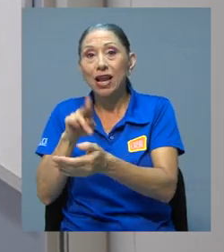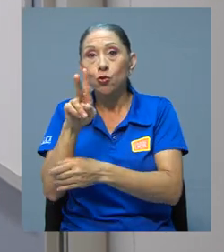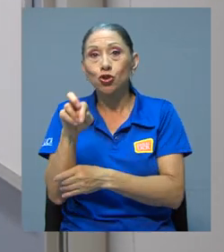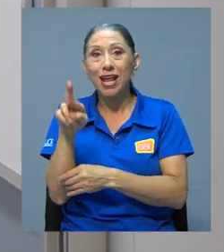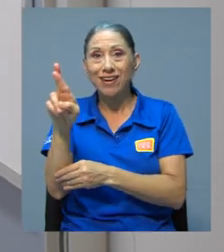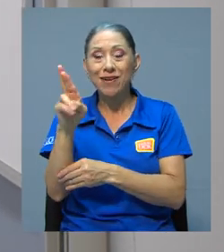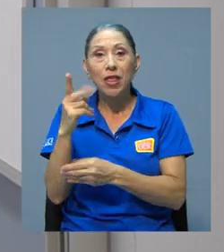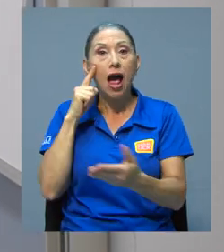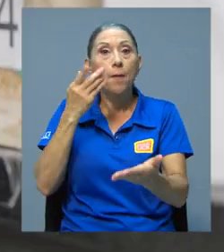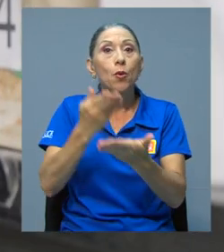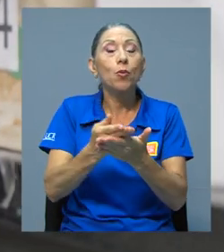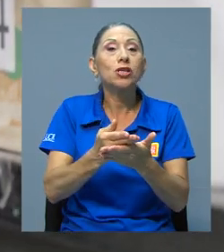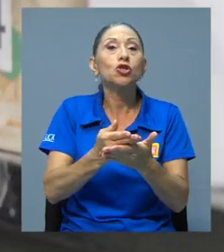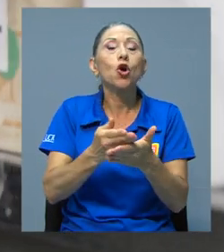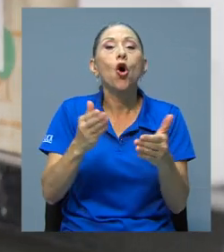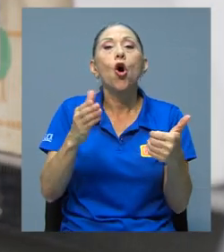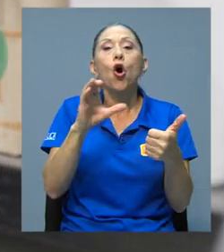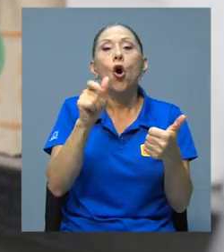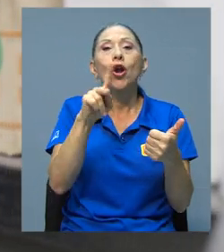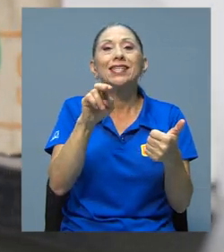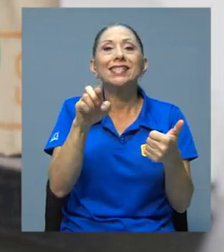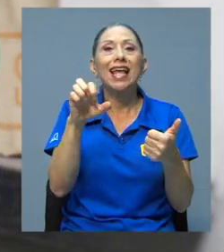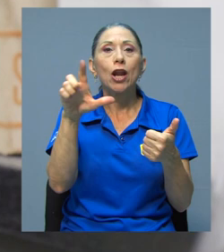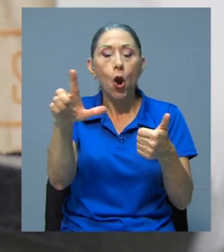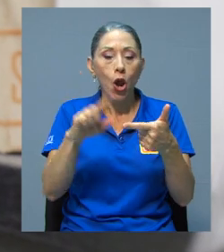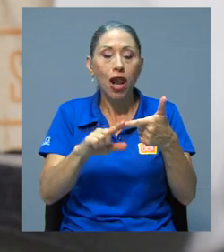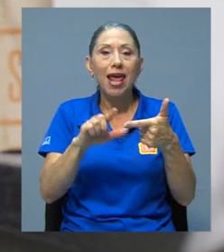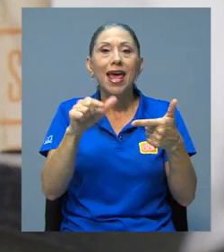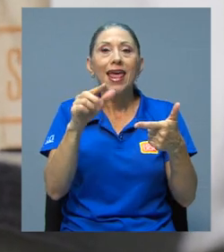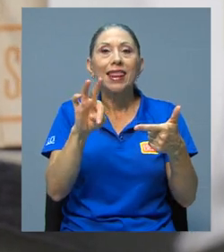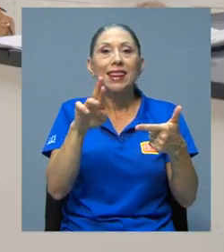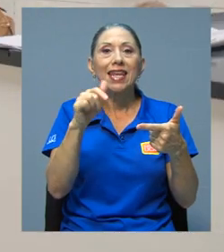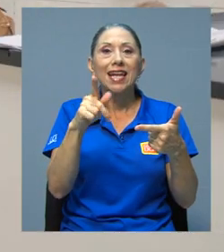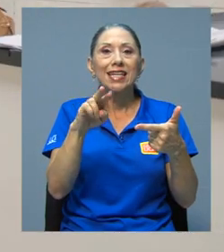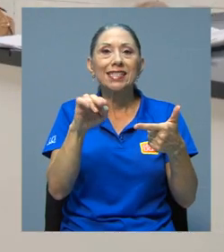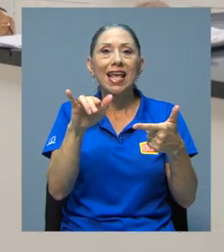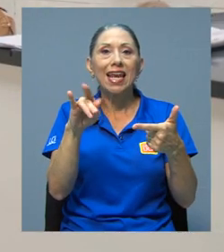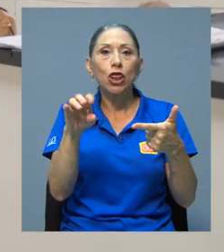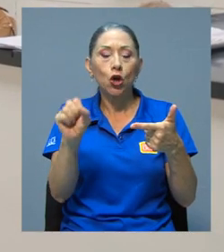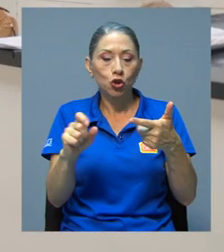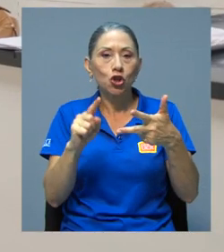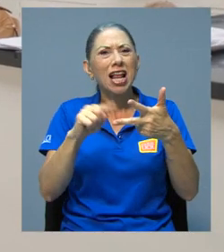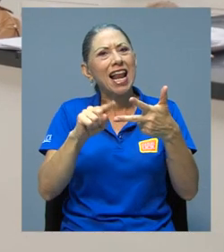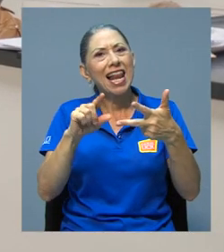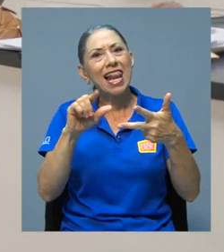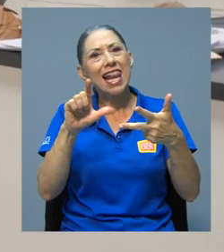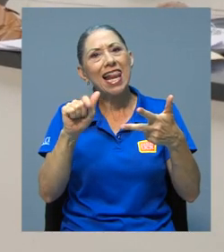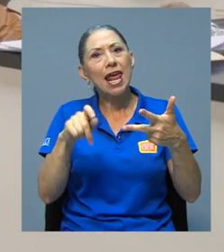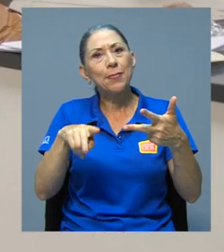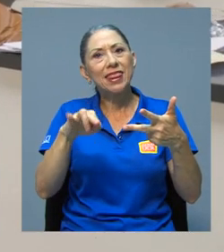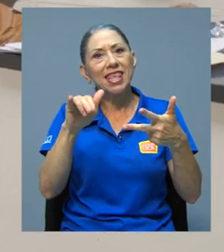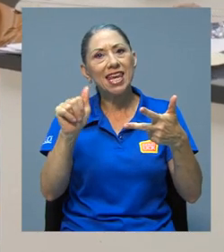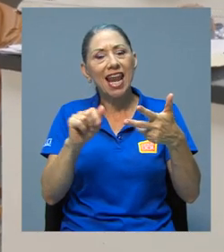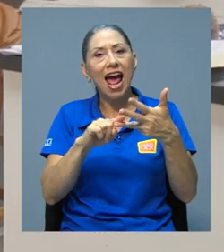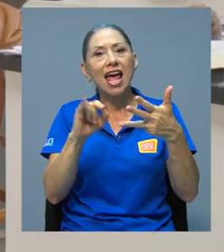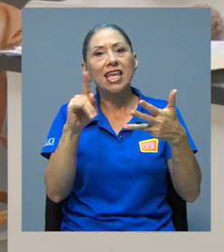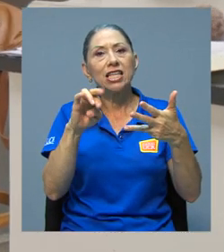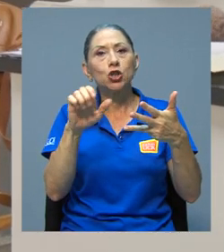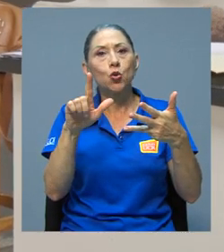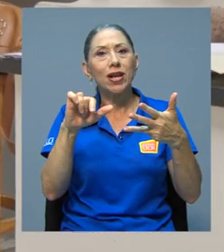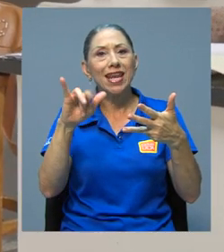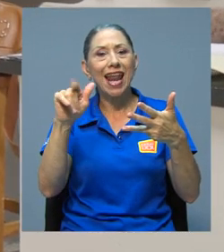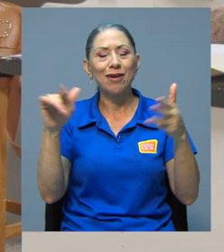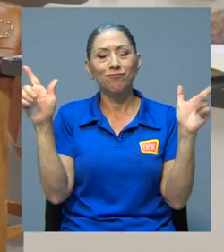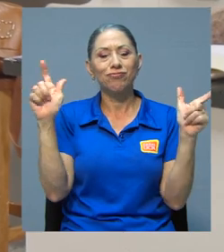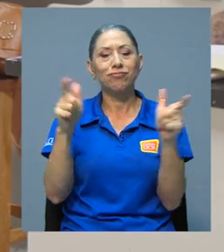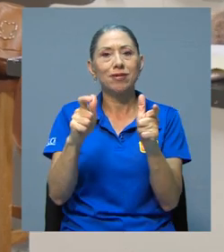incluir el colesterol total, los triglicéridos, la leptina y la insulina como indicador de metabólicos a monitorear en niños y niñas con